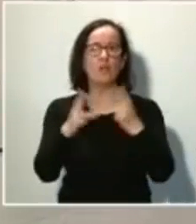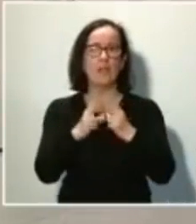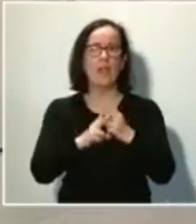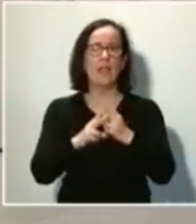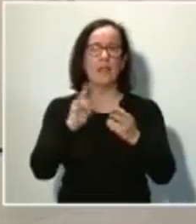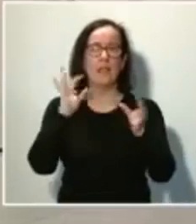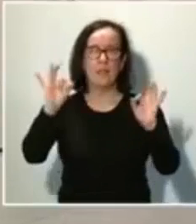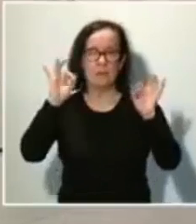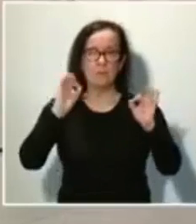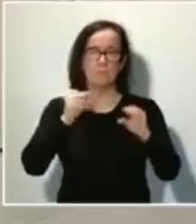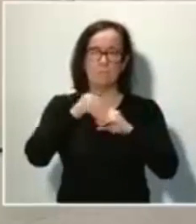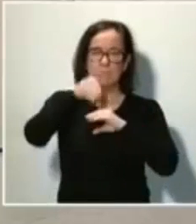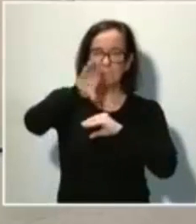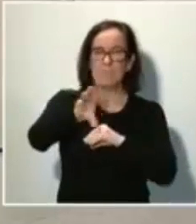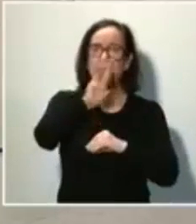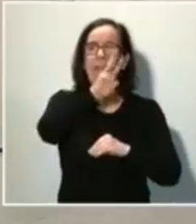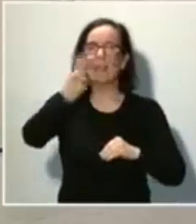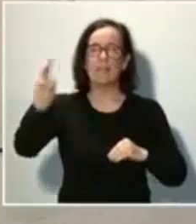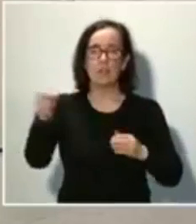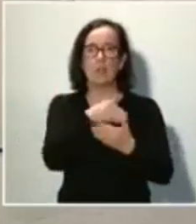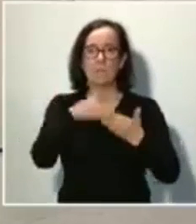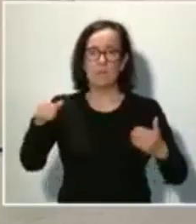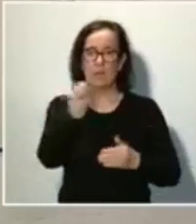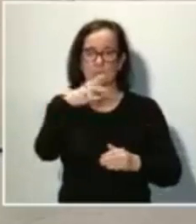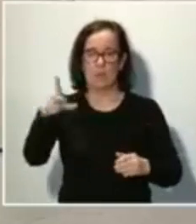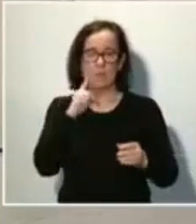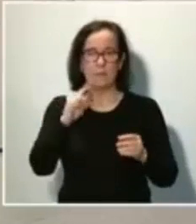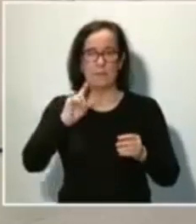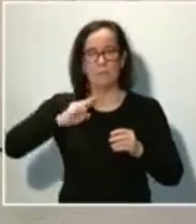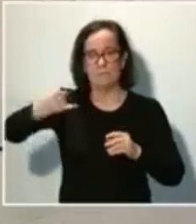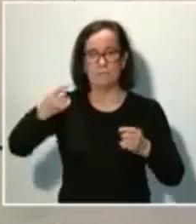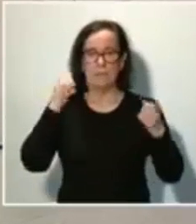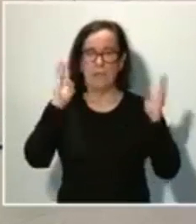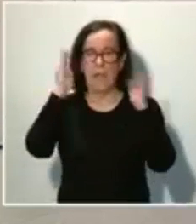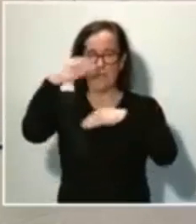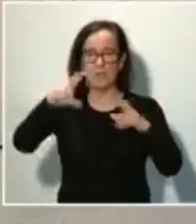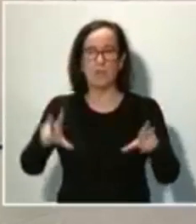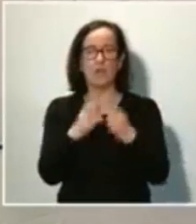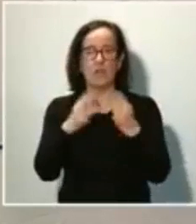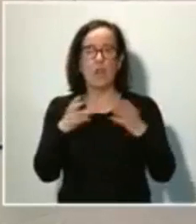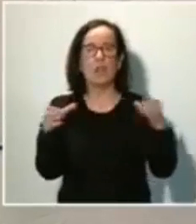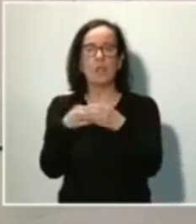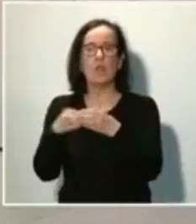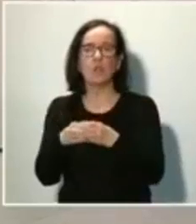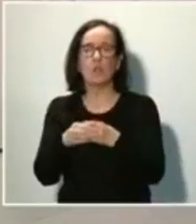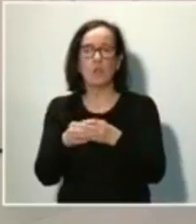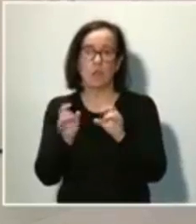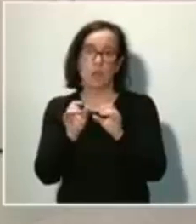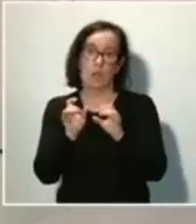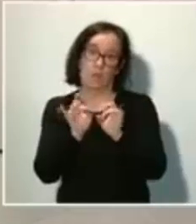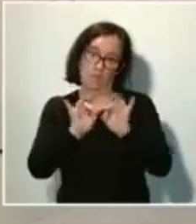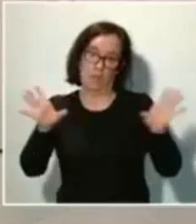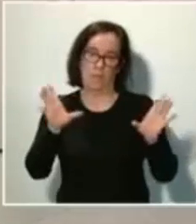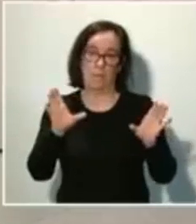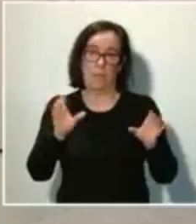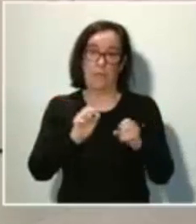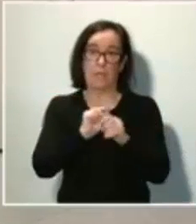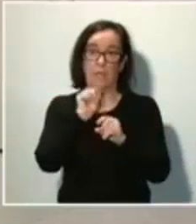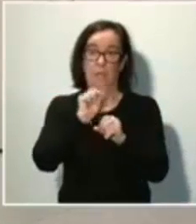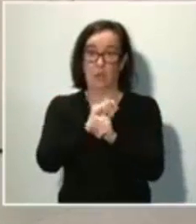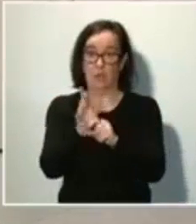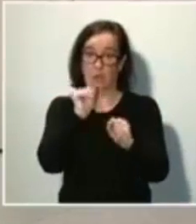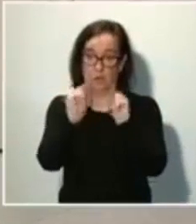con otros 300 millones de euros destinado a reforzar la atención social a colectivos vulnerables ante el coronavirus. Les informo